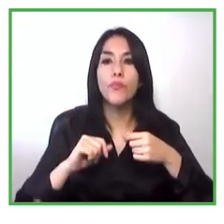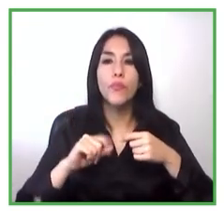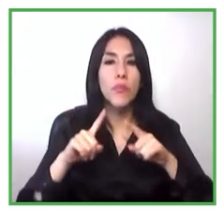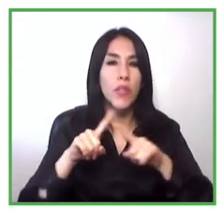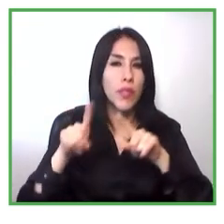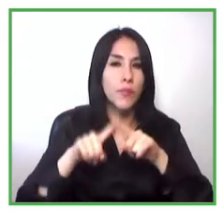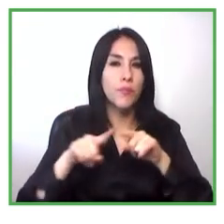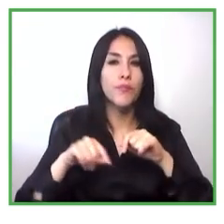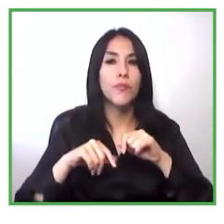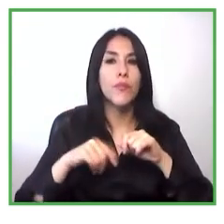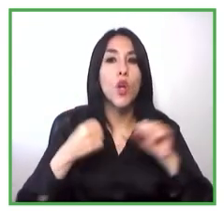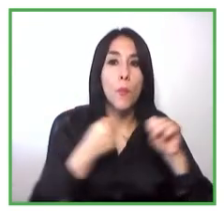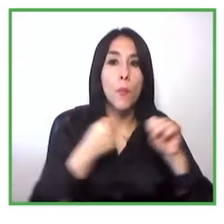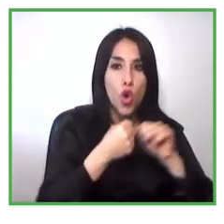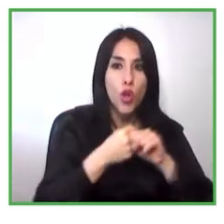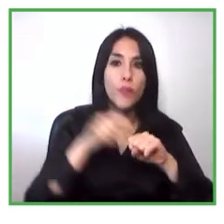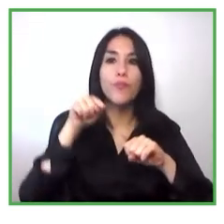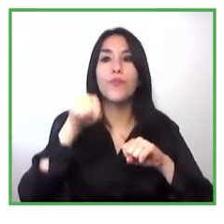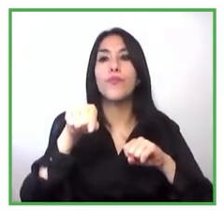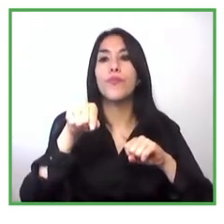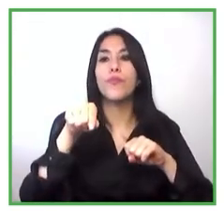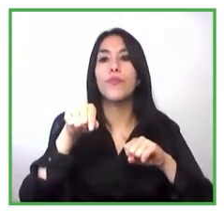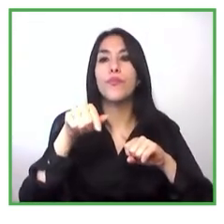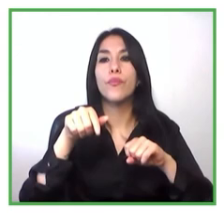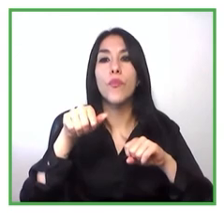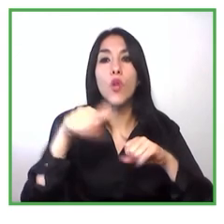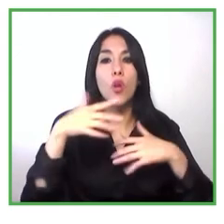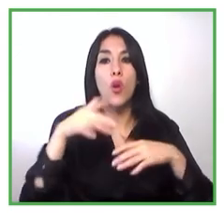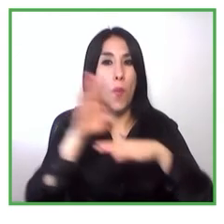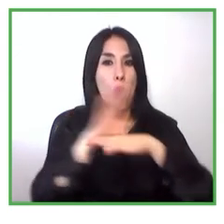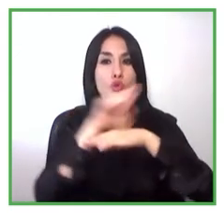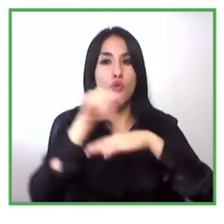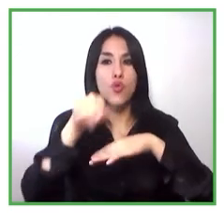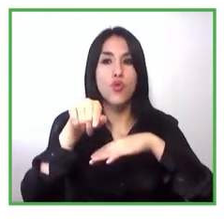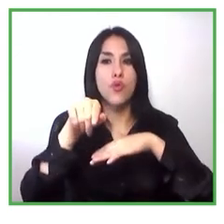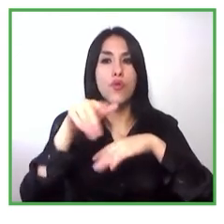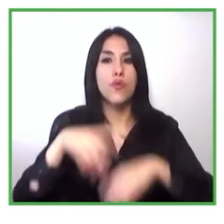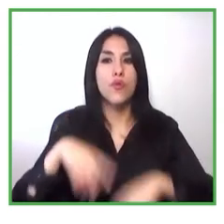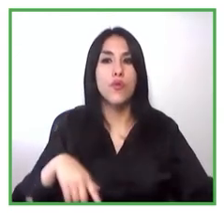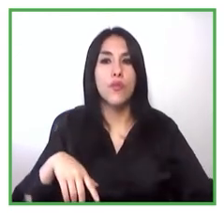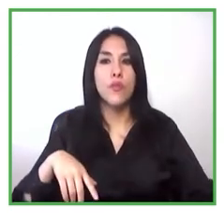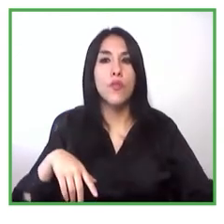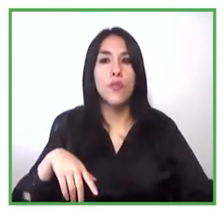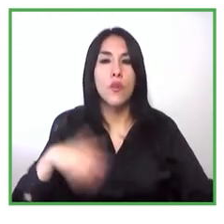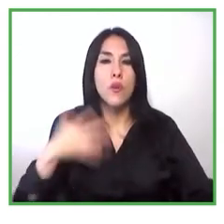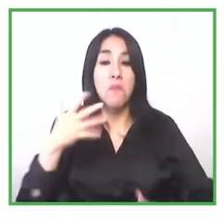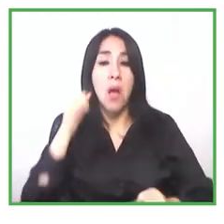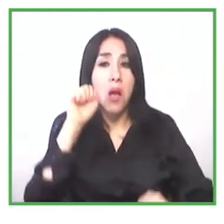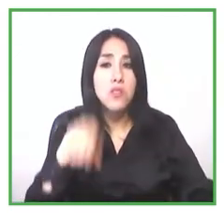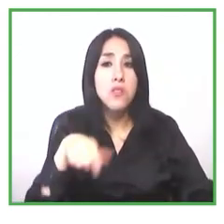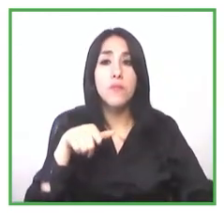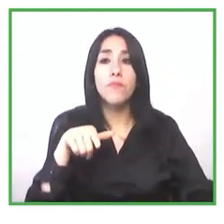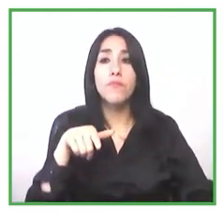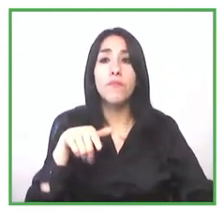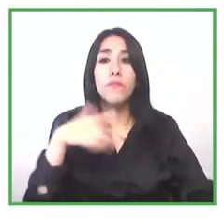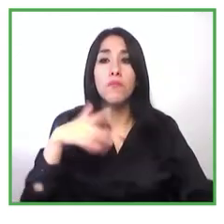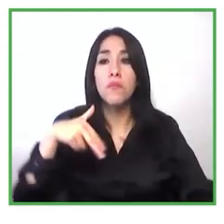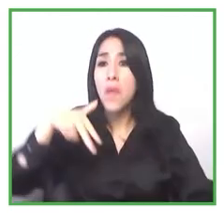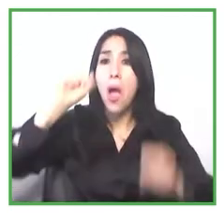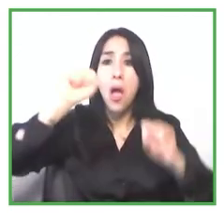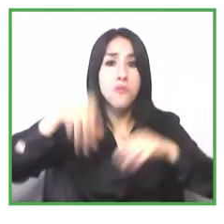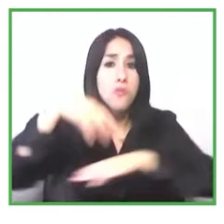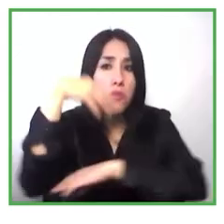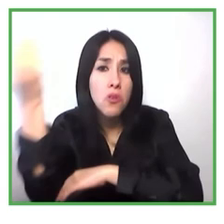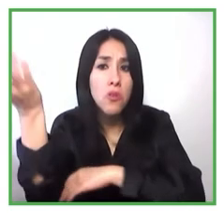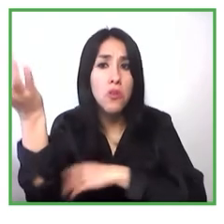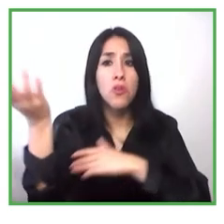veces también están informales o cuentan con los permisos de desplazamiento y eso ha sido una iniciativa que empezamos a pensar un